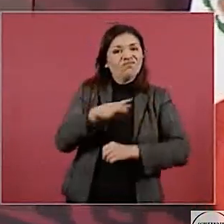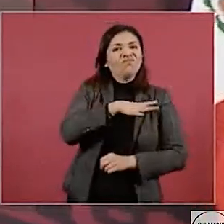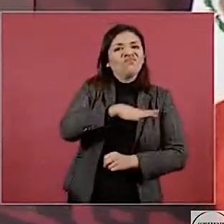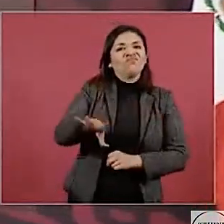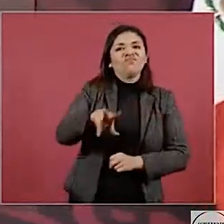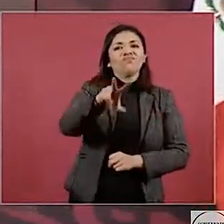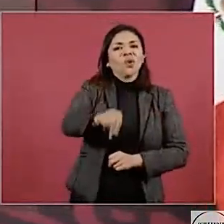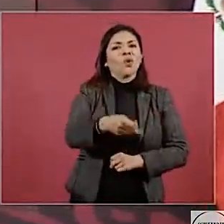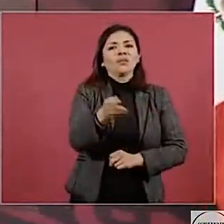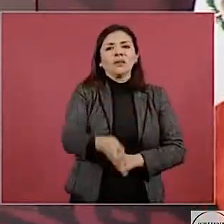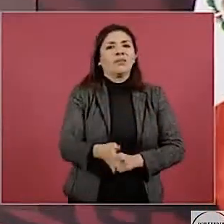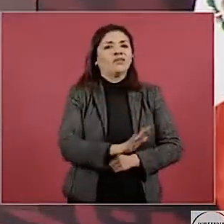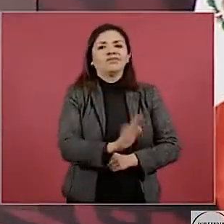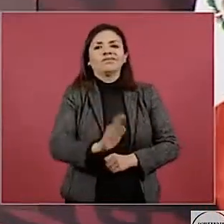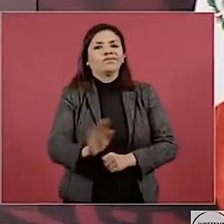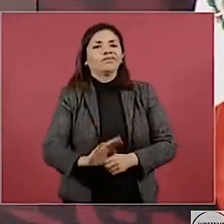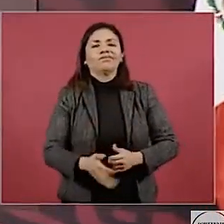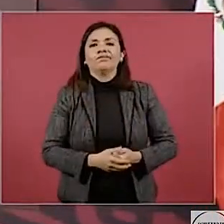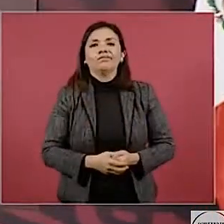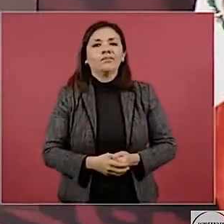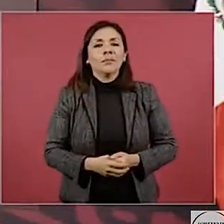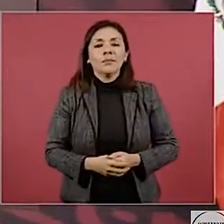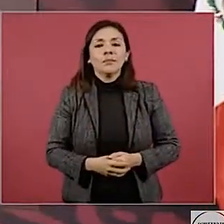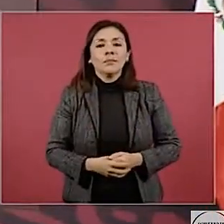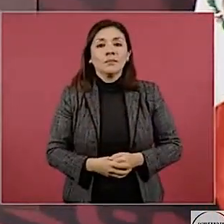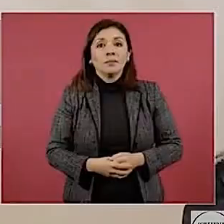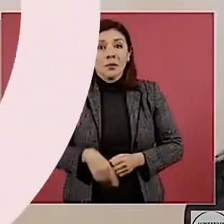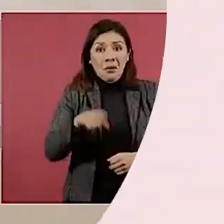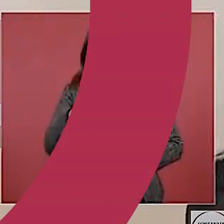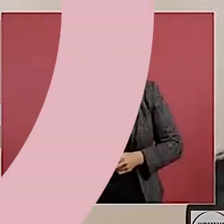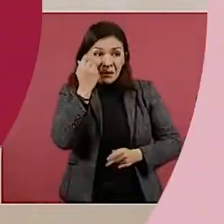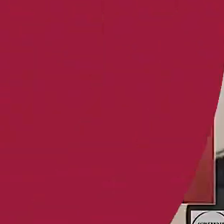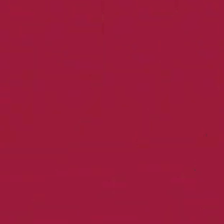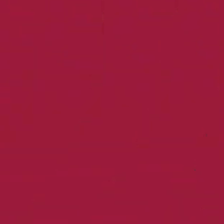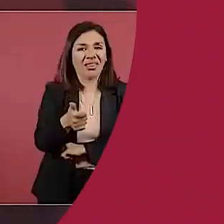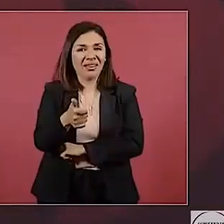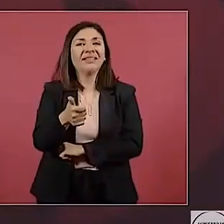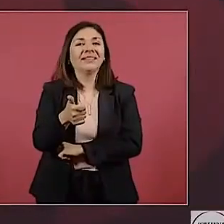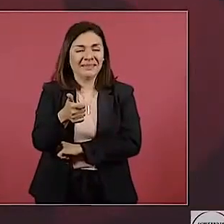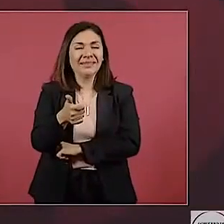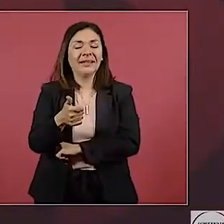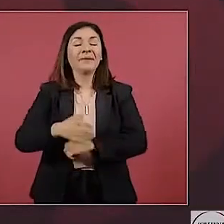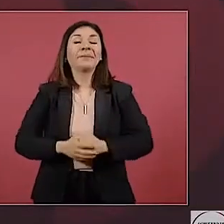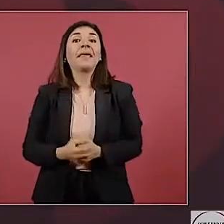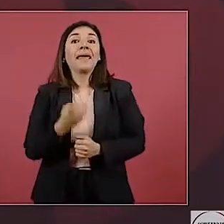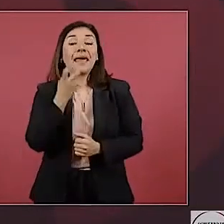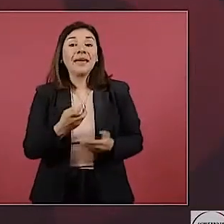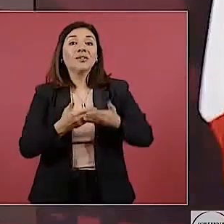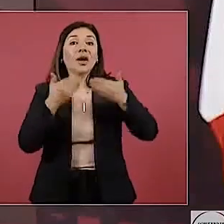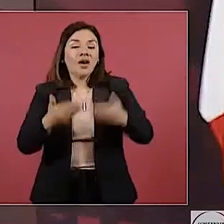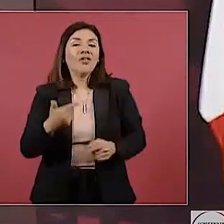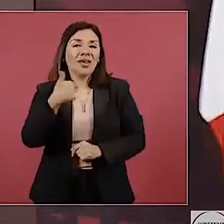la consulta. Nosotros queremos